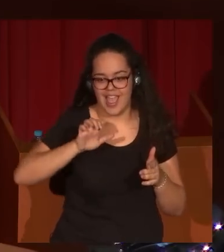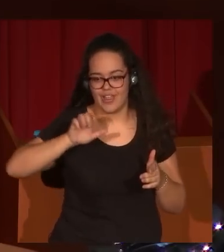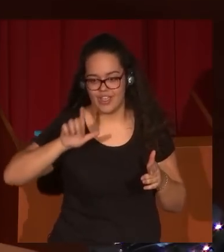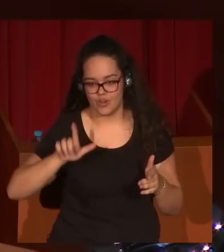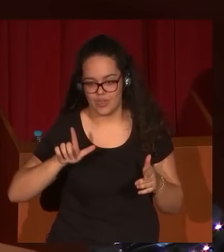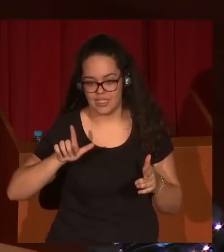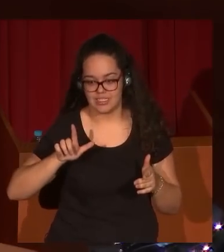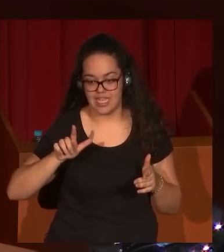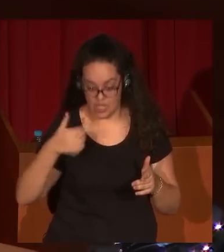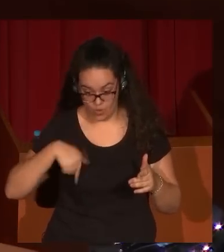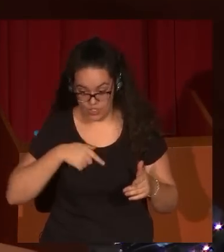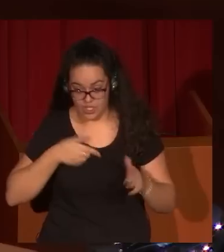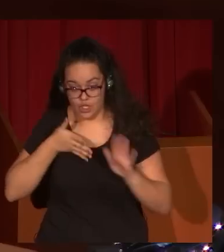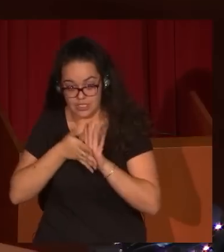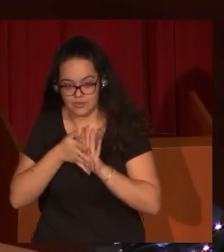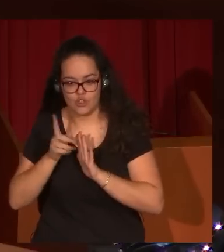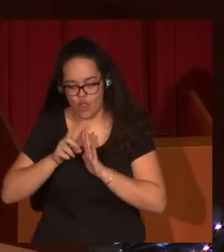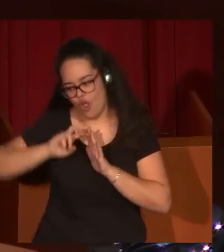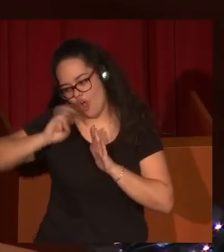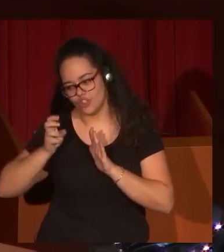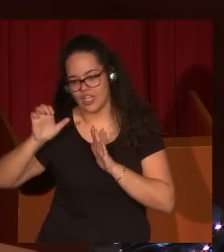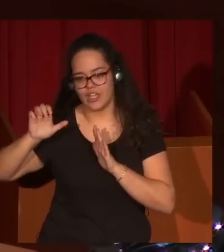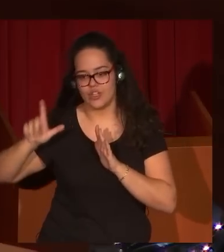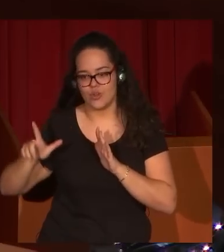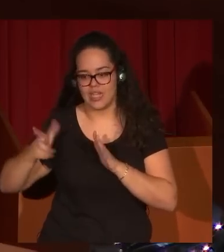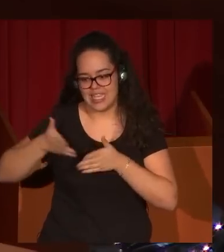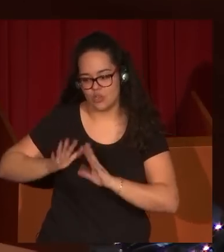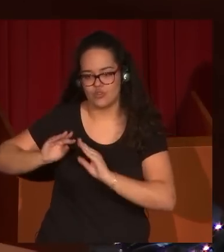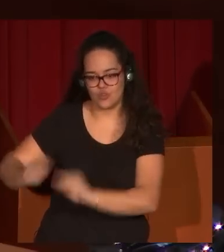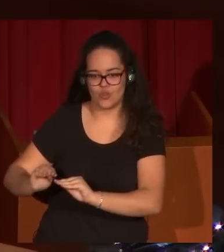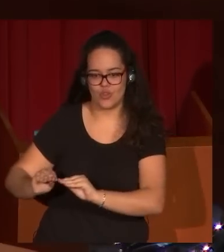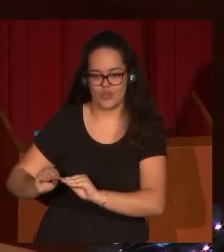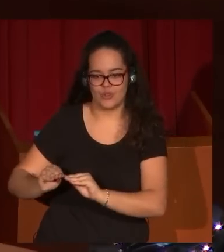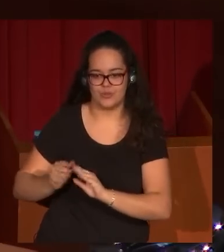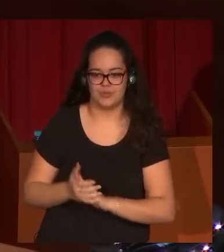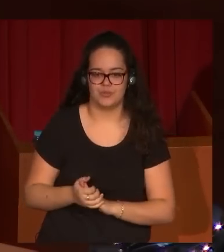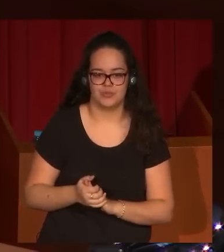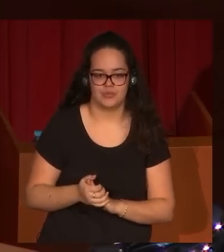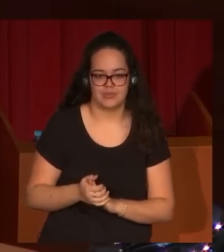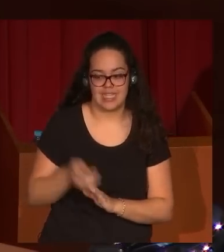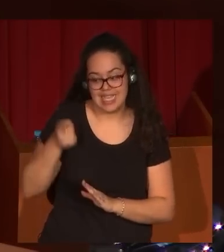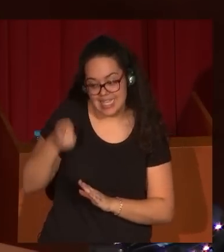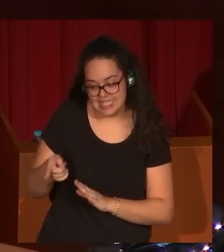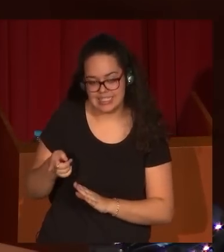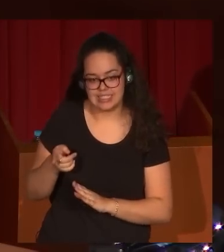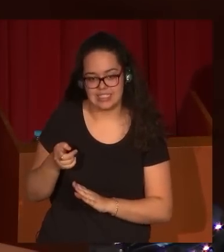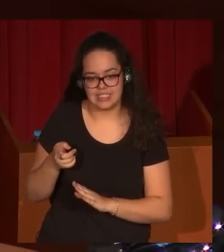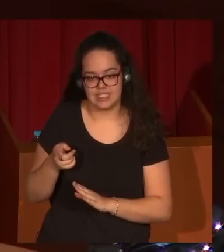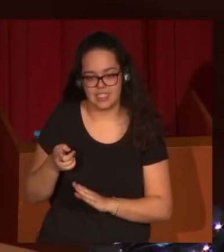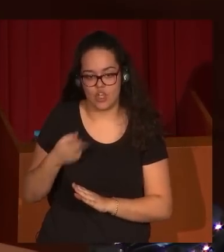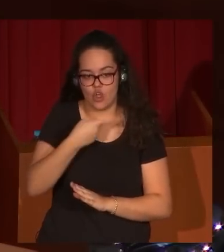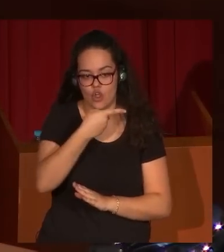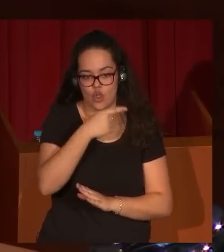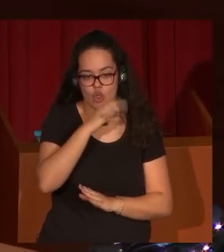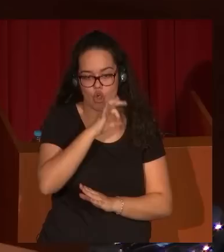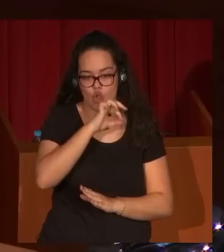Velázquez, sino Eugenio Lucas Villamil, que era el hijo de Eugenio Lucas Velázquez, porque era un pintor que seguía la estela de